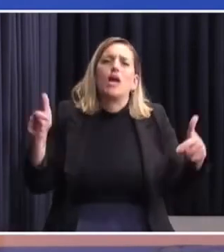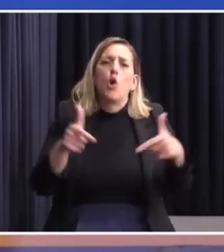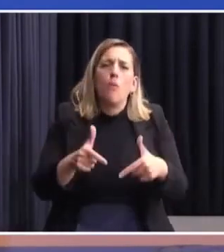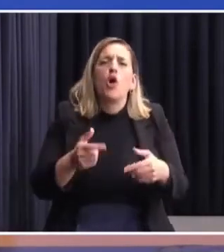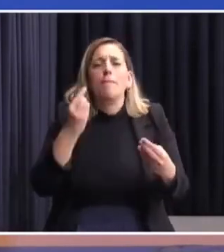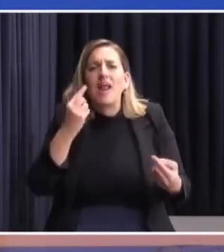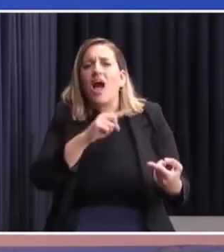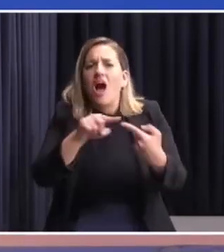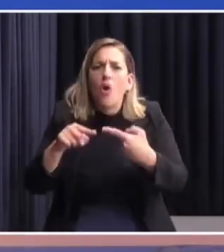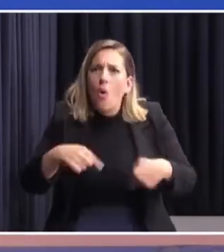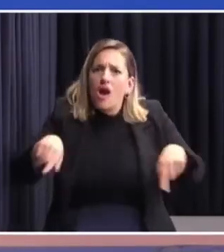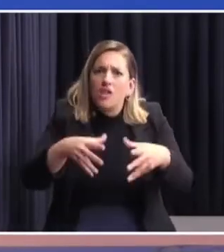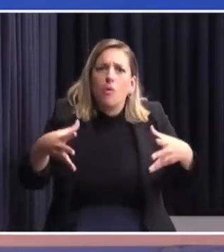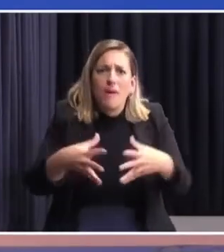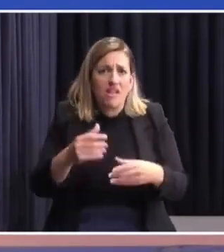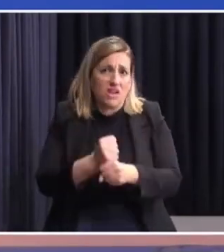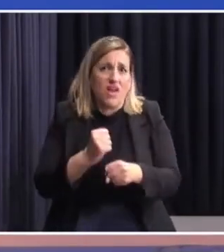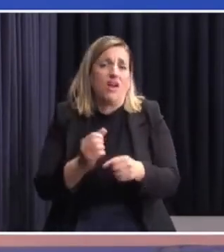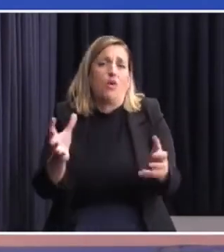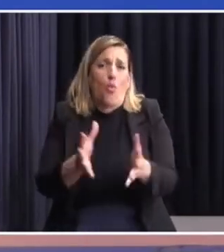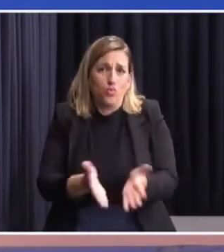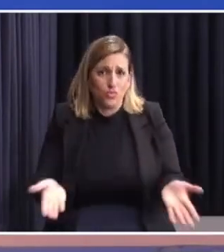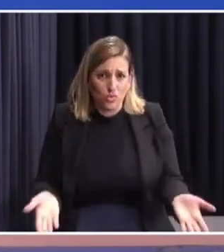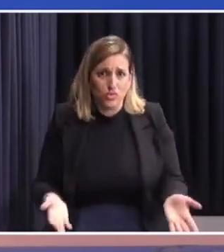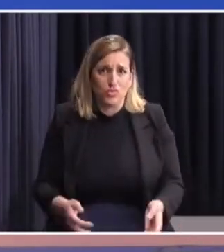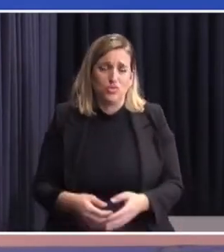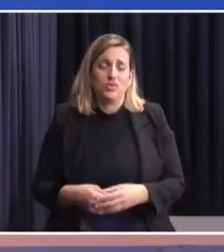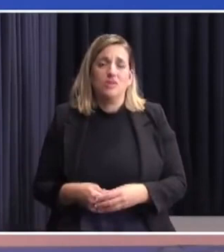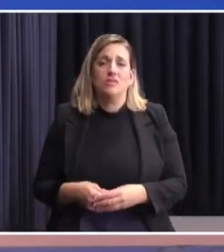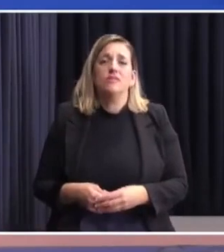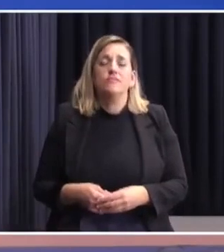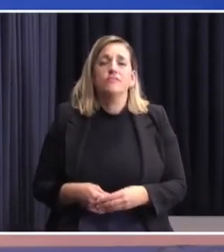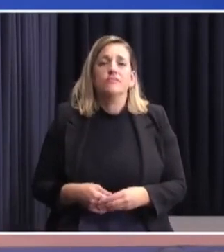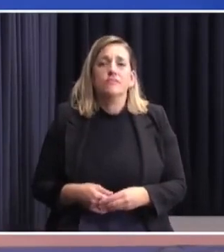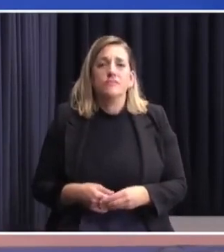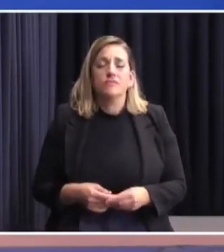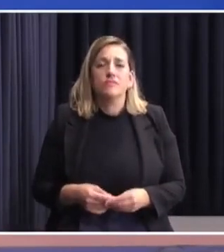convoque a los efectos de tener una línea única de trabajo y de acción.